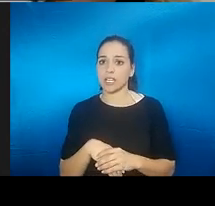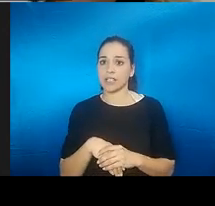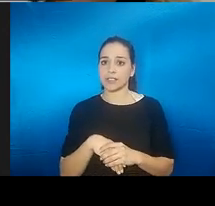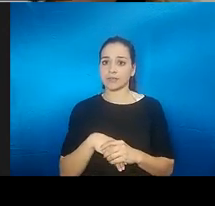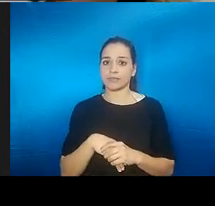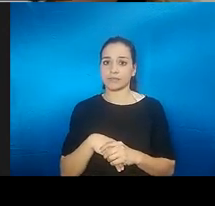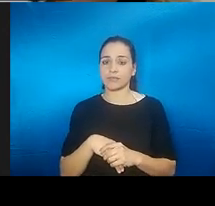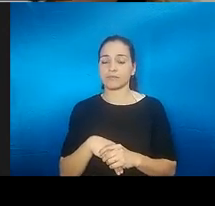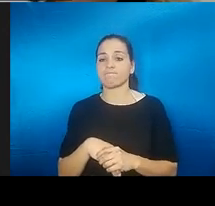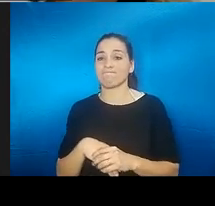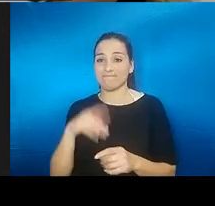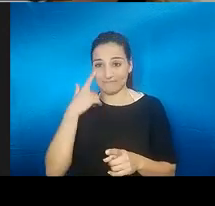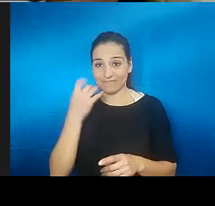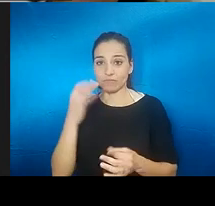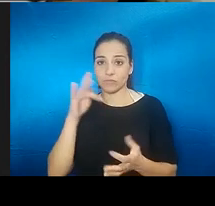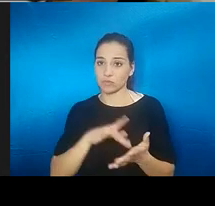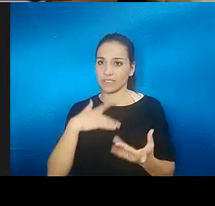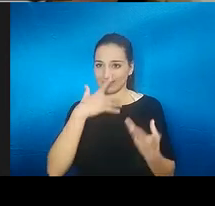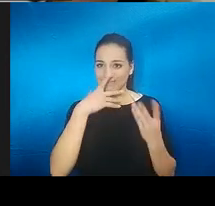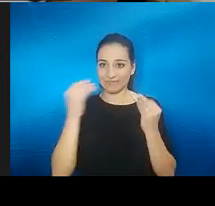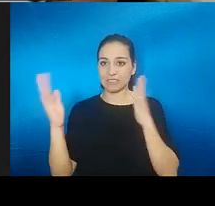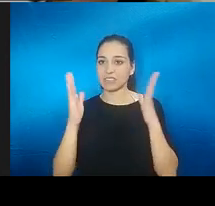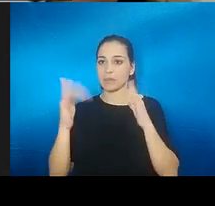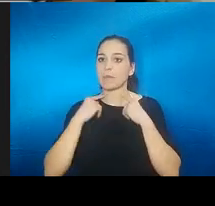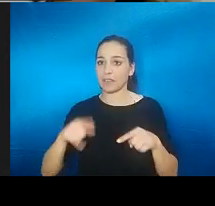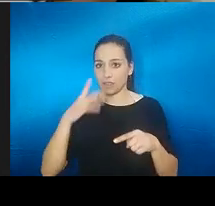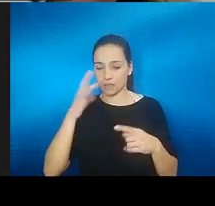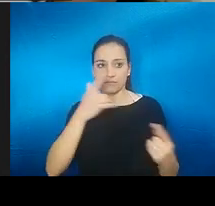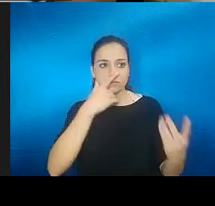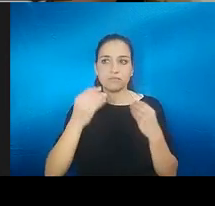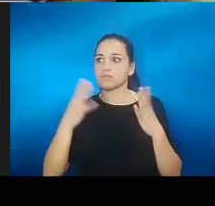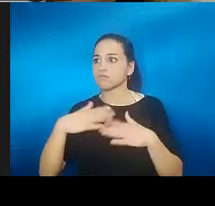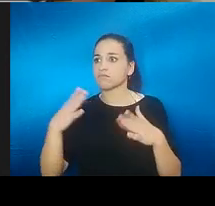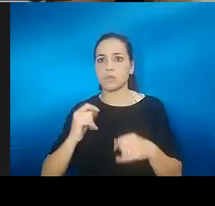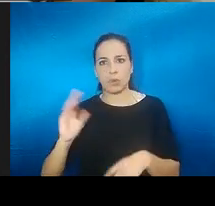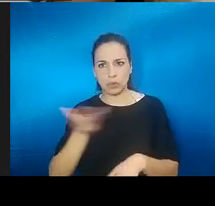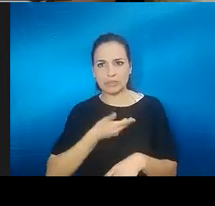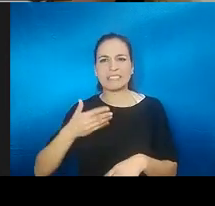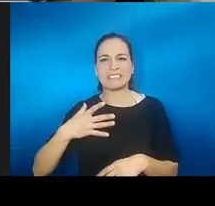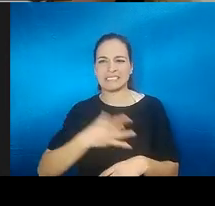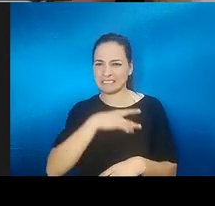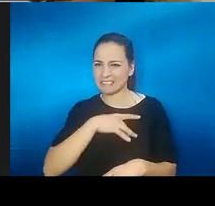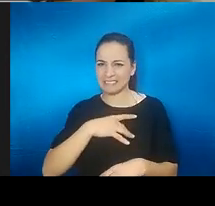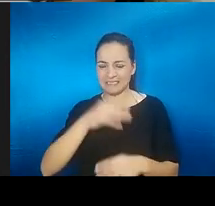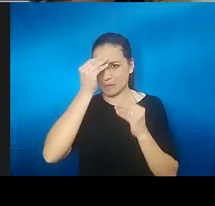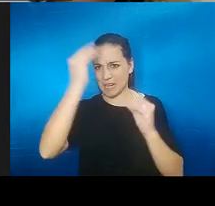tenido pérdida temporal y a mí me bueno a mí me afectó muchísimo y fue temporal y me afectó una barbaridad